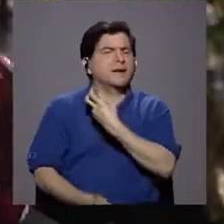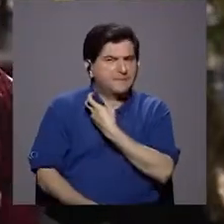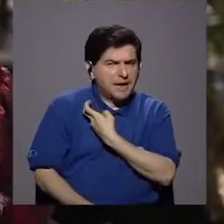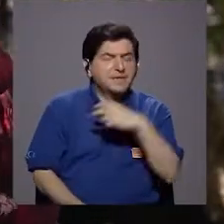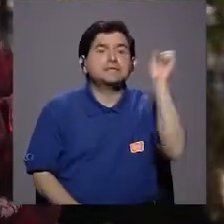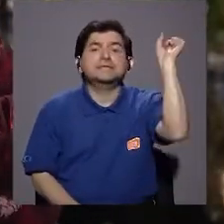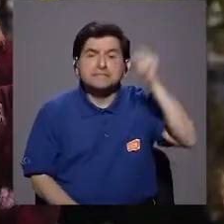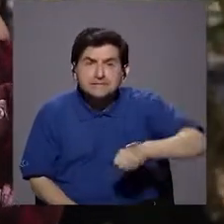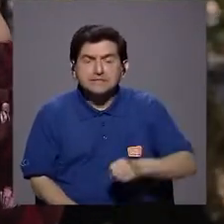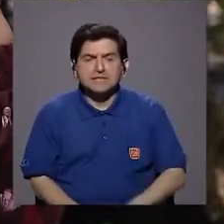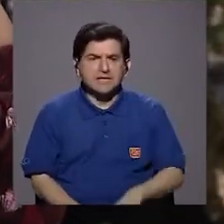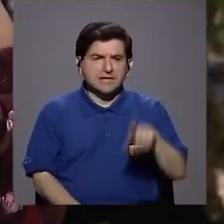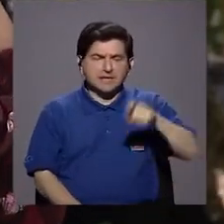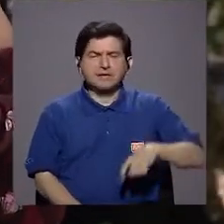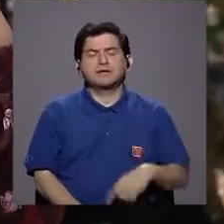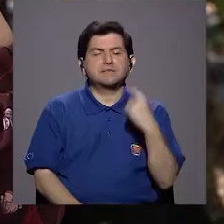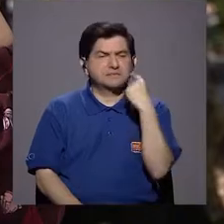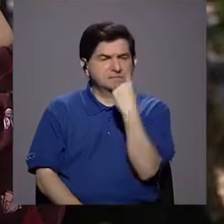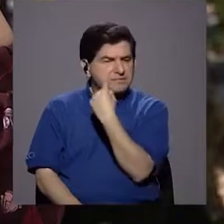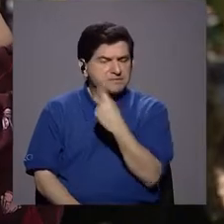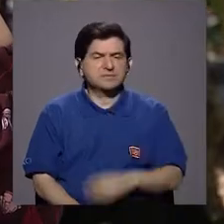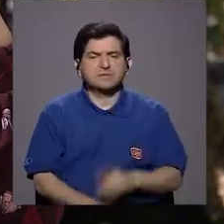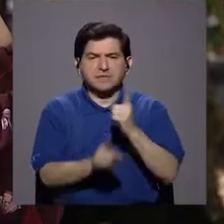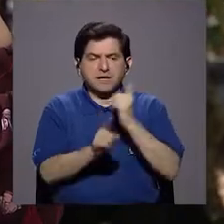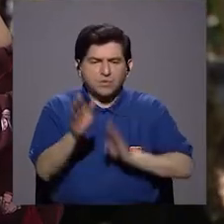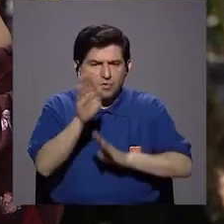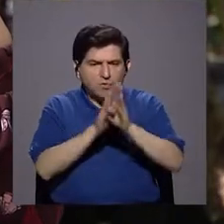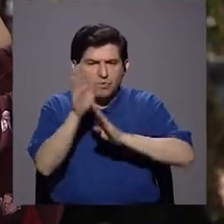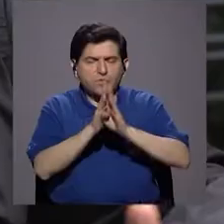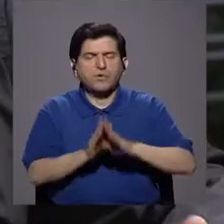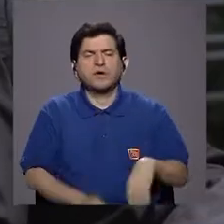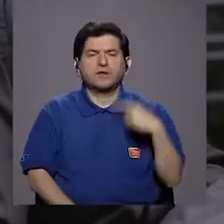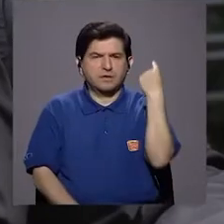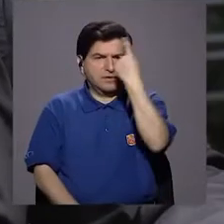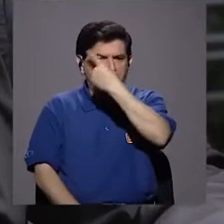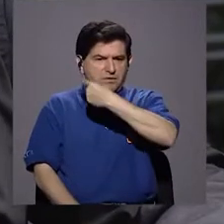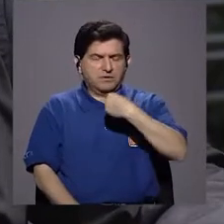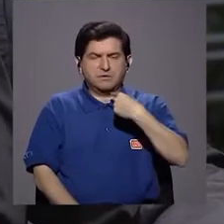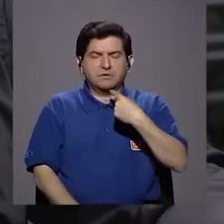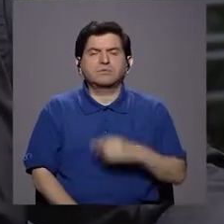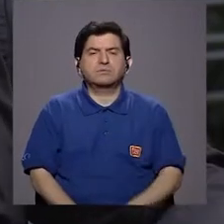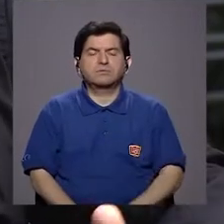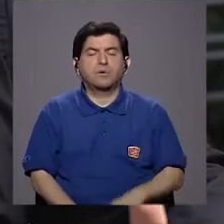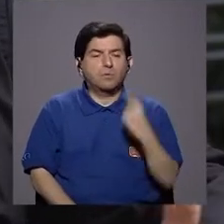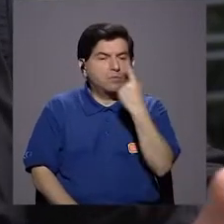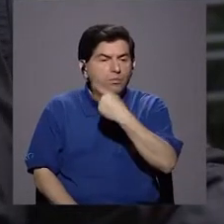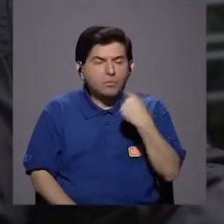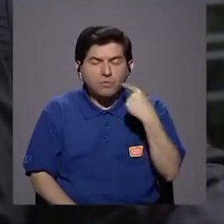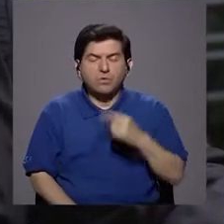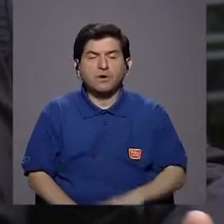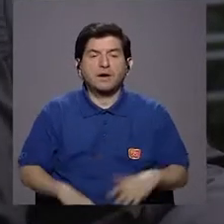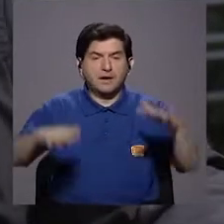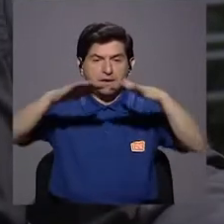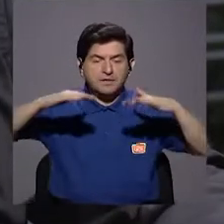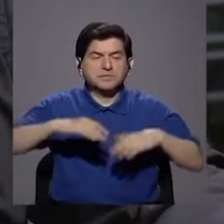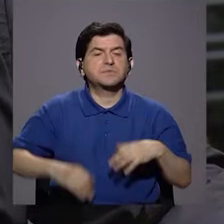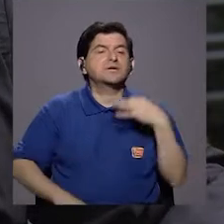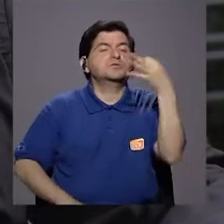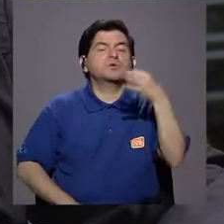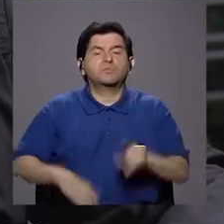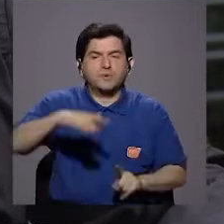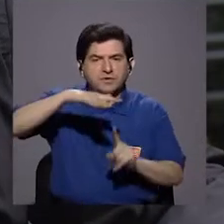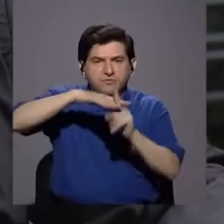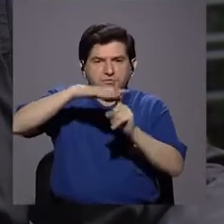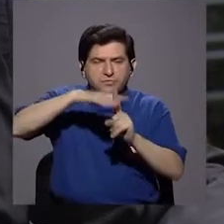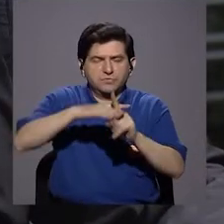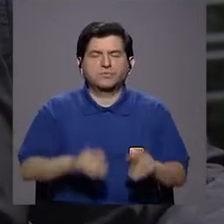Claro, o sea, necesitas esos dientes para que haya un adecuado desarrollo de su cara, de la boca y que haya espacio para los dientes que vienen. Y